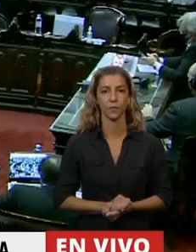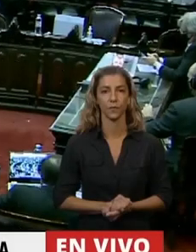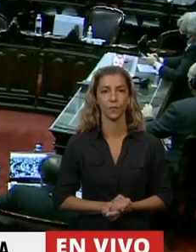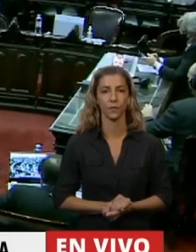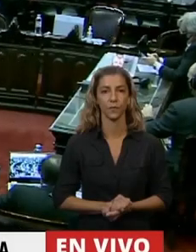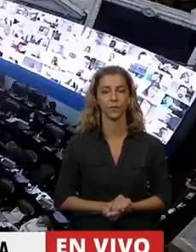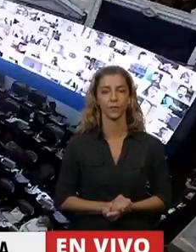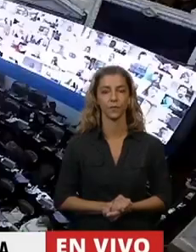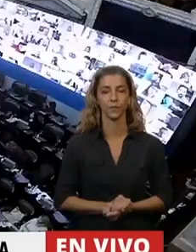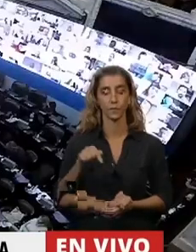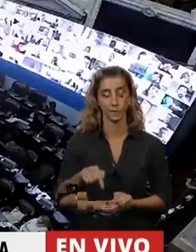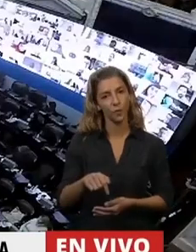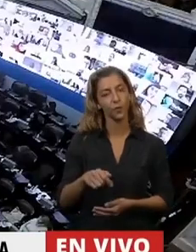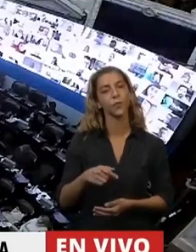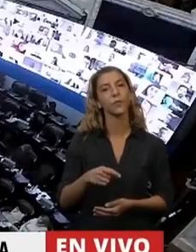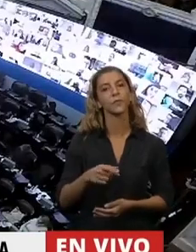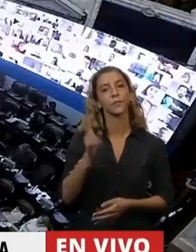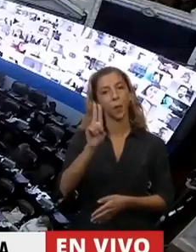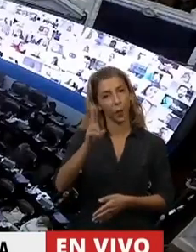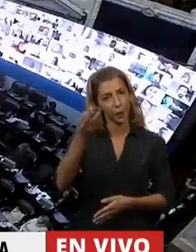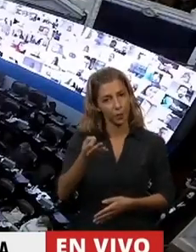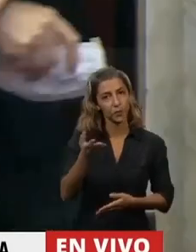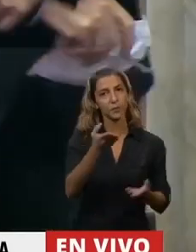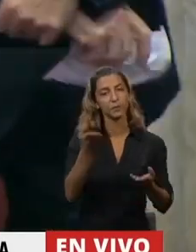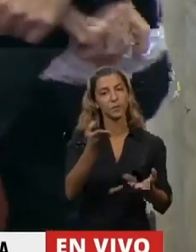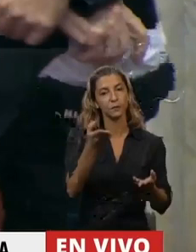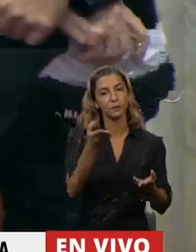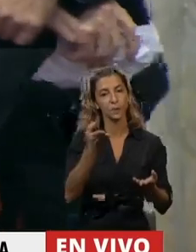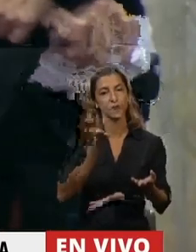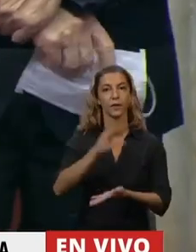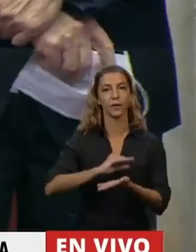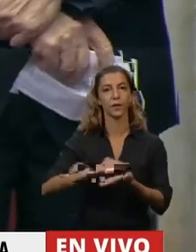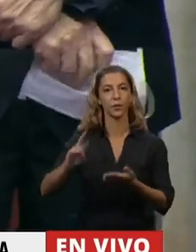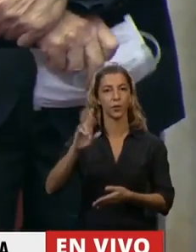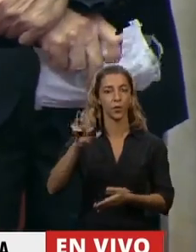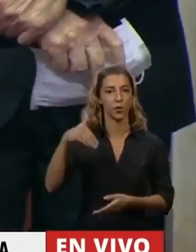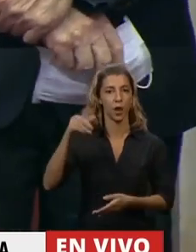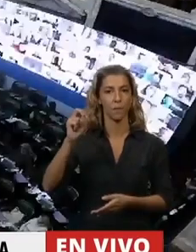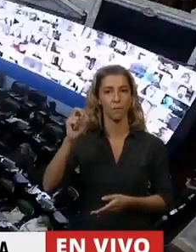Para una cuestión de privilegio solicitada tiene la palabra el diputado José Luis Ramón.